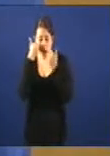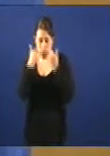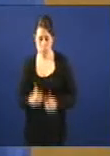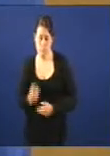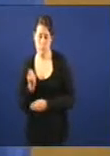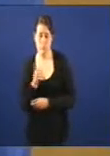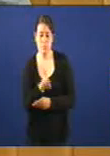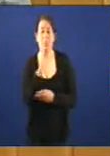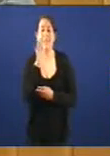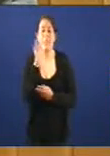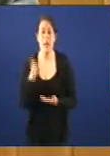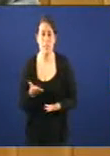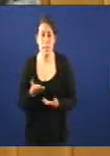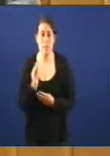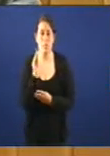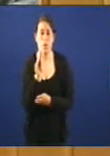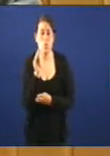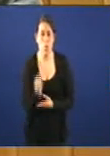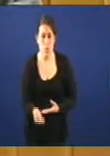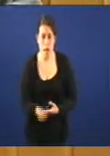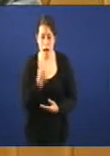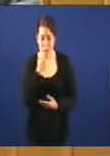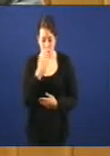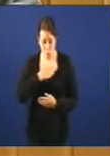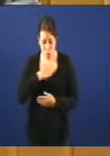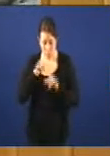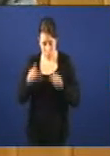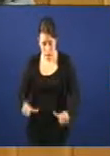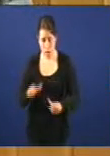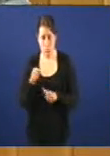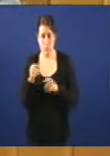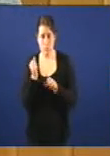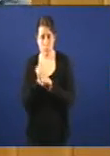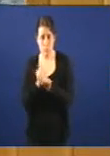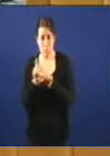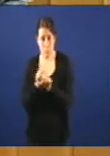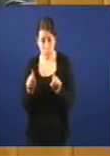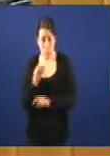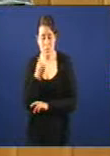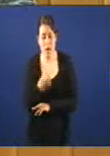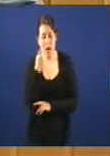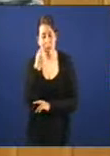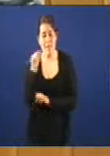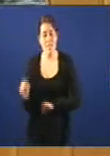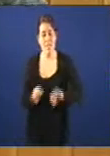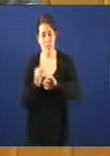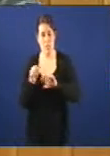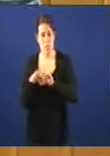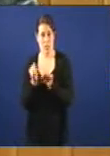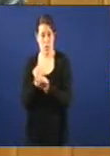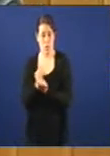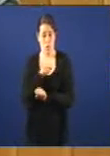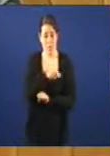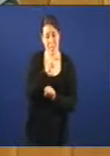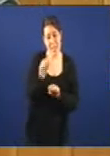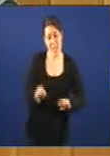hasta ali a preguntar cando menos iría a propia factoría a defender os postos de traballo vostedes non vostedes defenden a fábrica